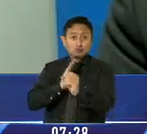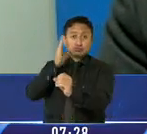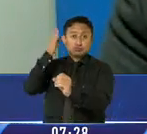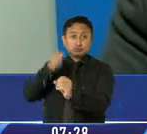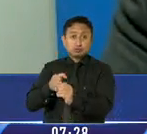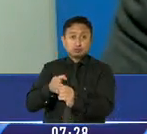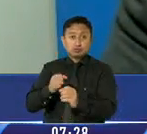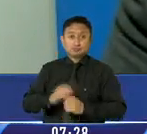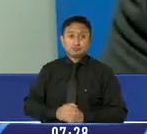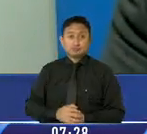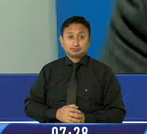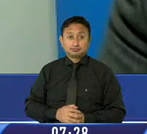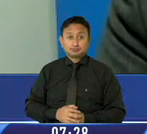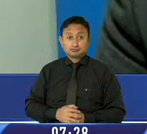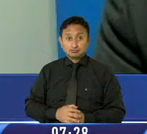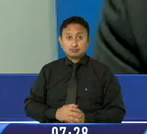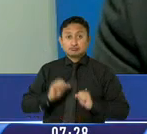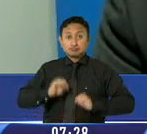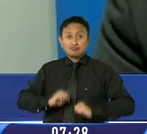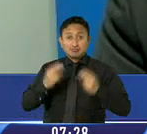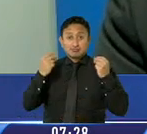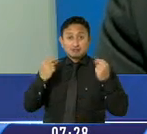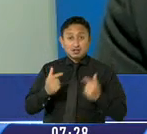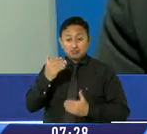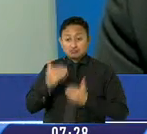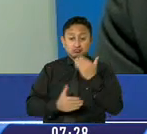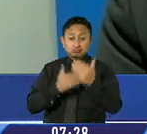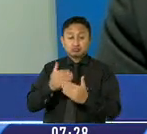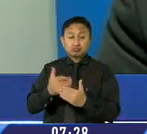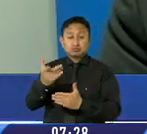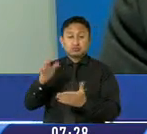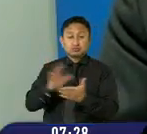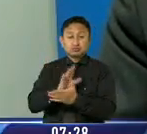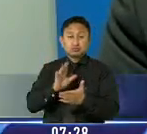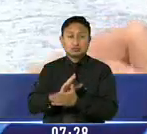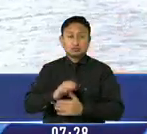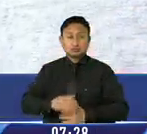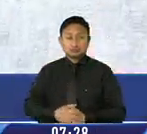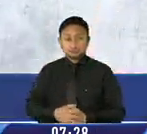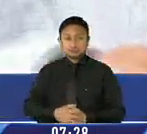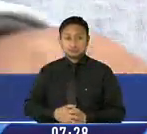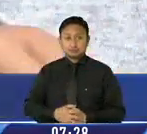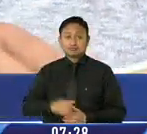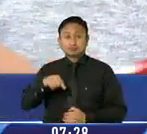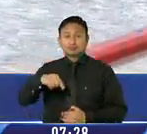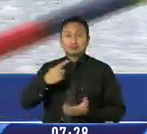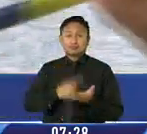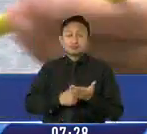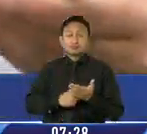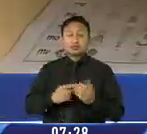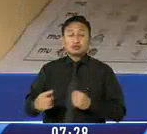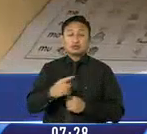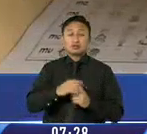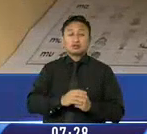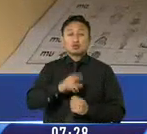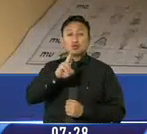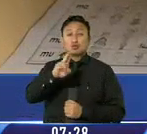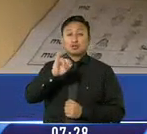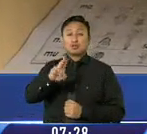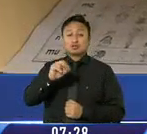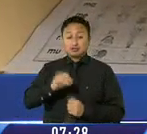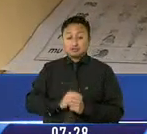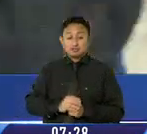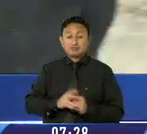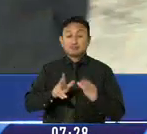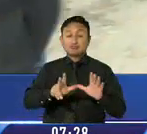de manera acelerada a las instituciones educativas. Según un estudio de UNICEF, en 8 de cada 10 hogares los niños